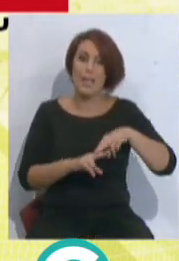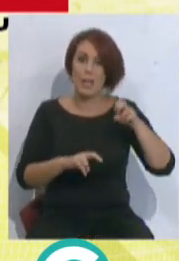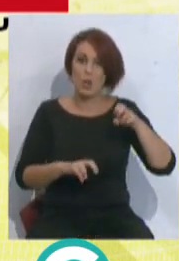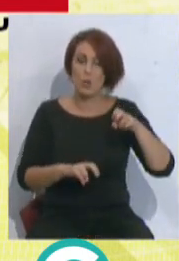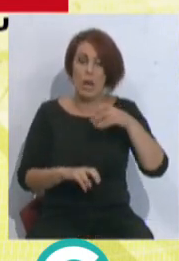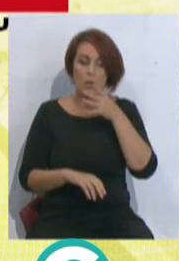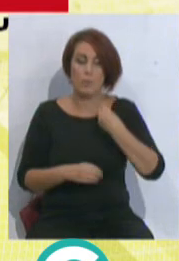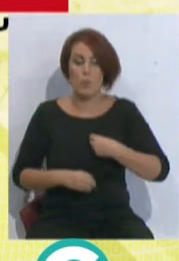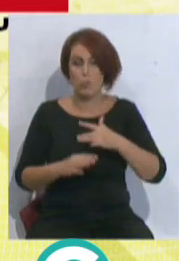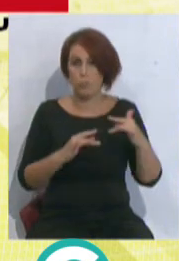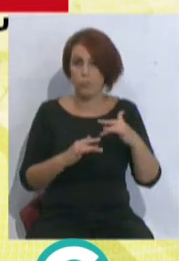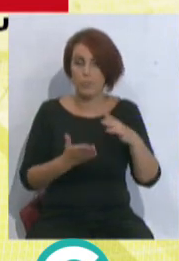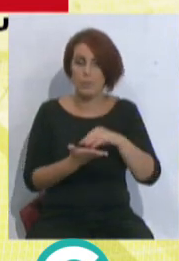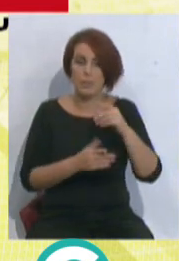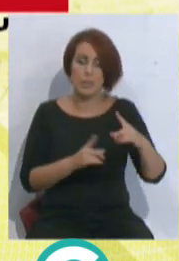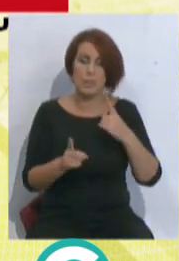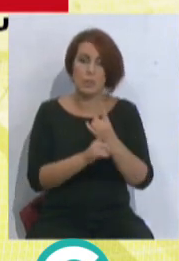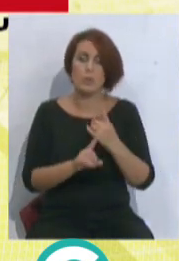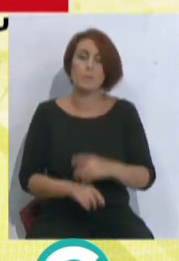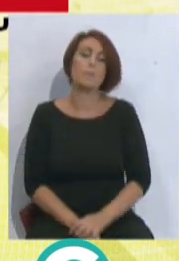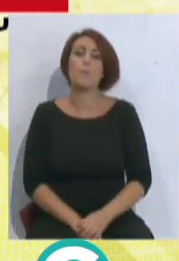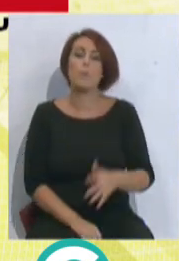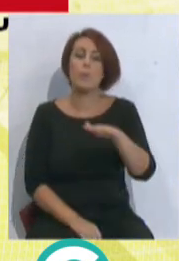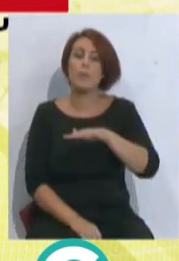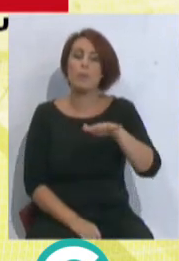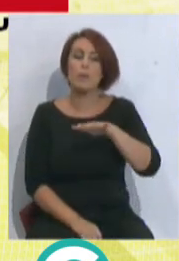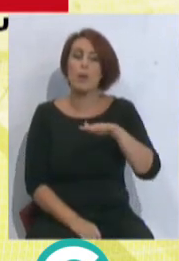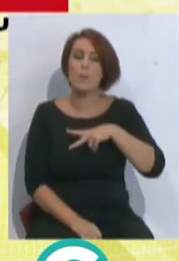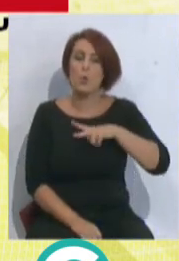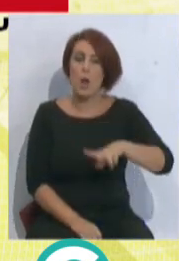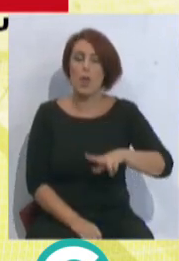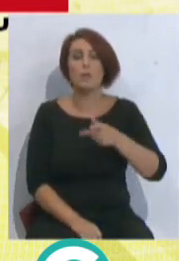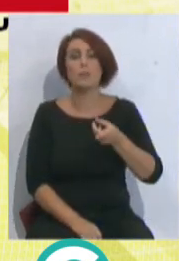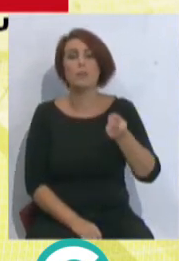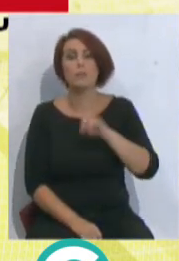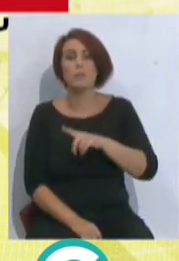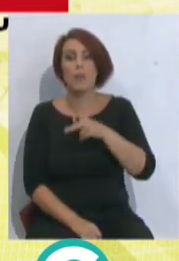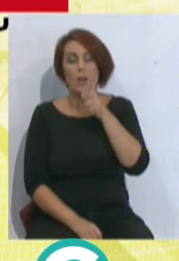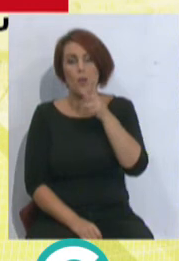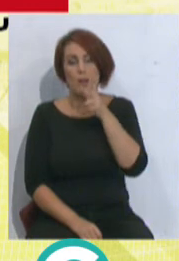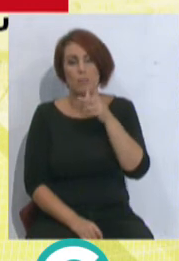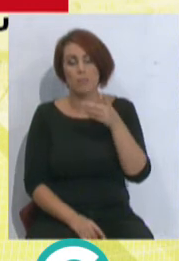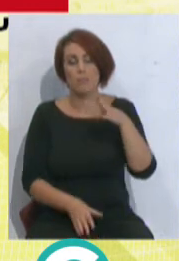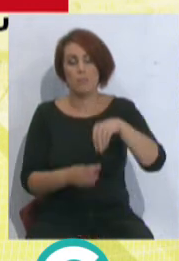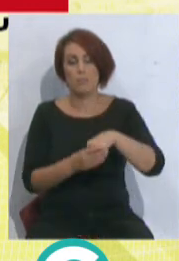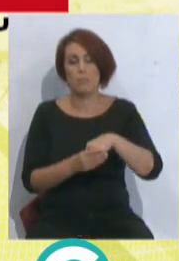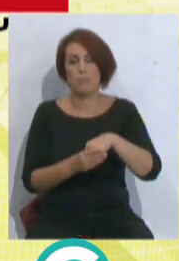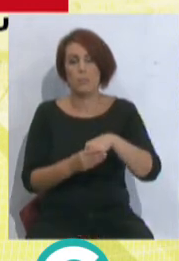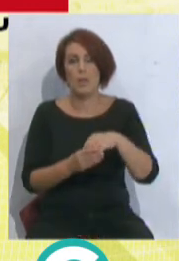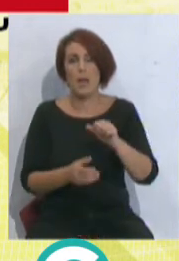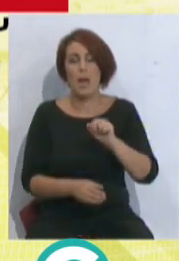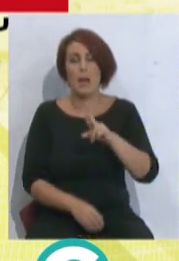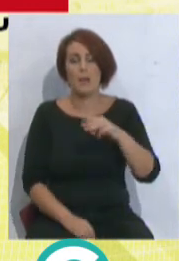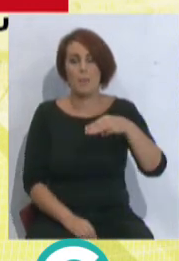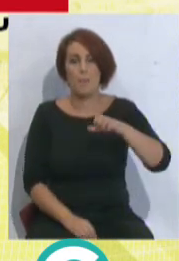jugando ahora con Gibraltar, están jugando en el Algarve, y Haroyan, con la selección de